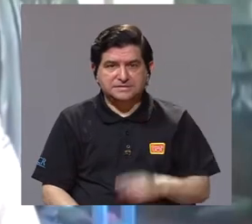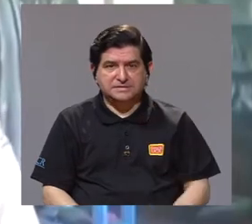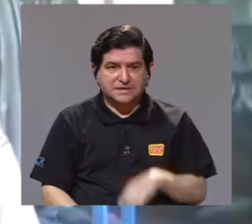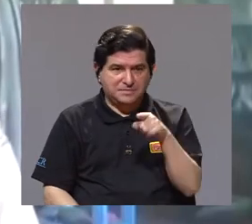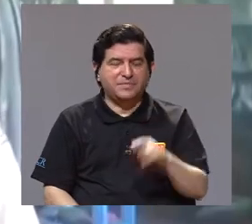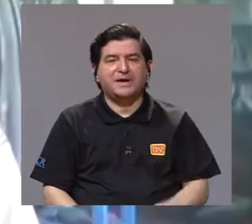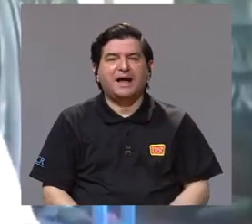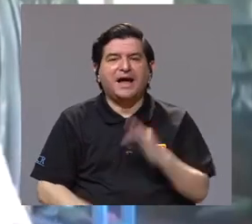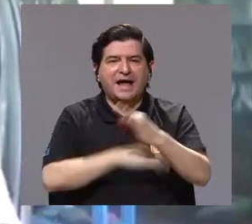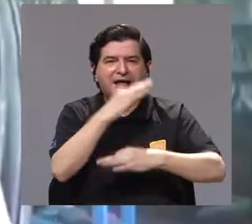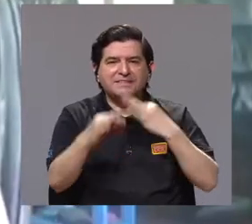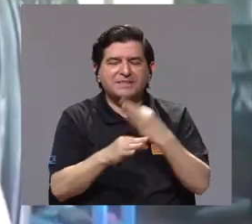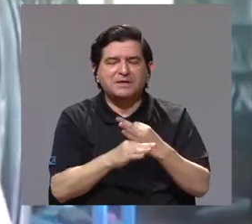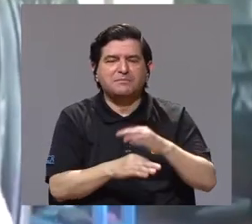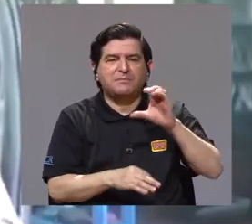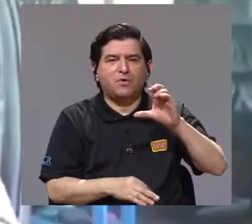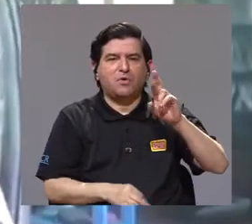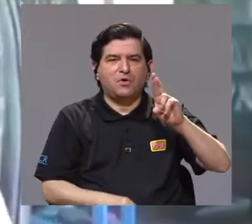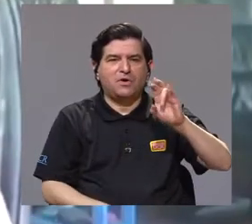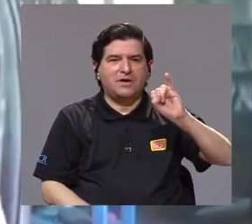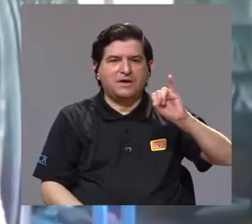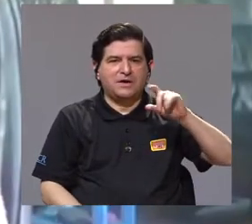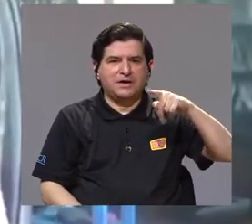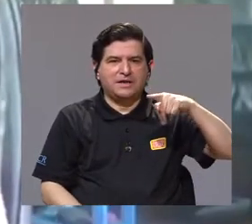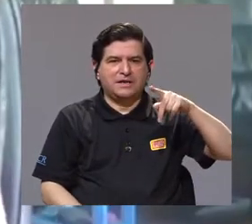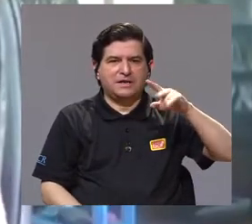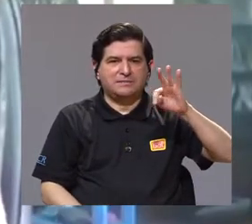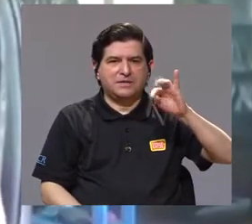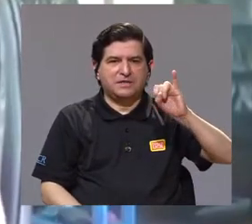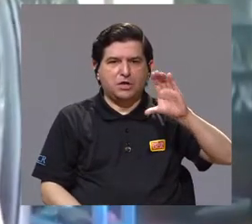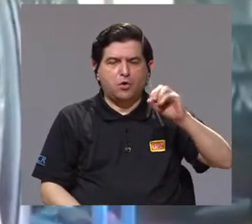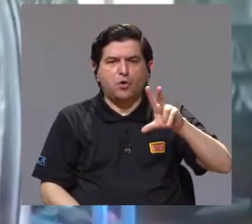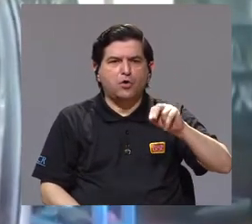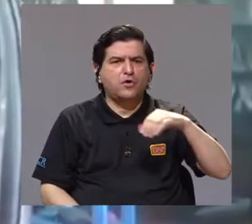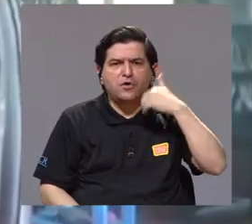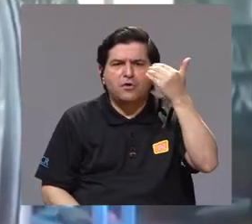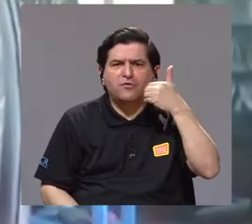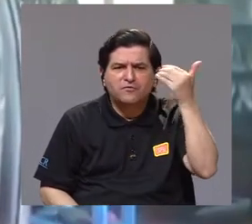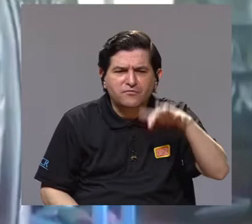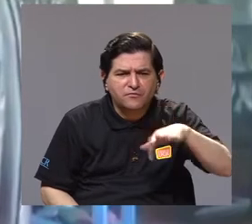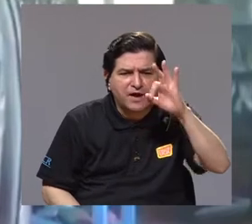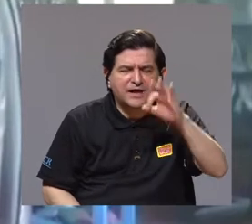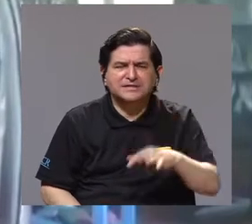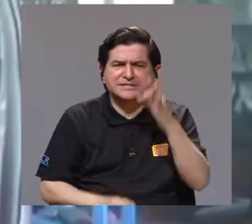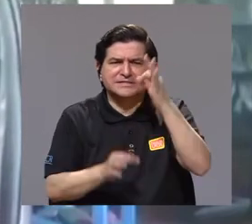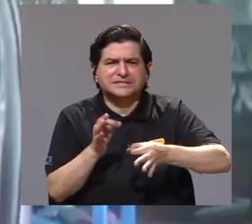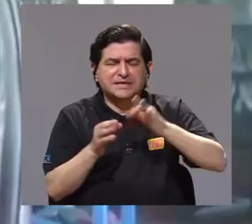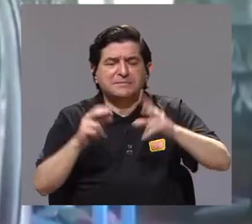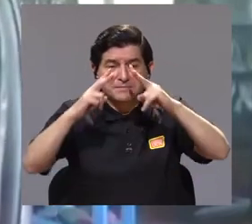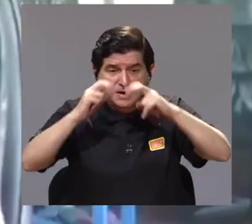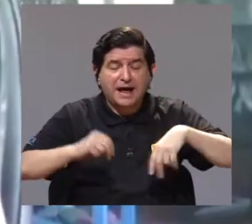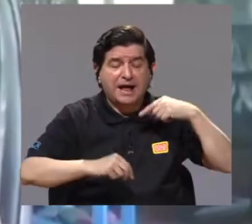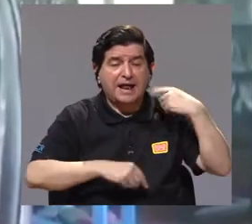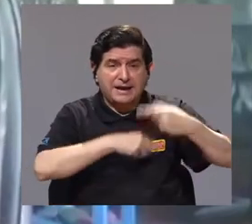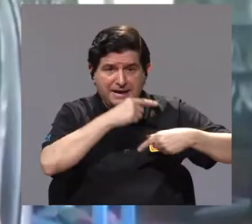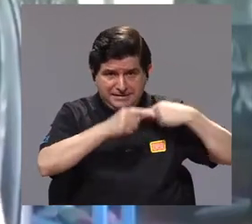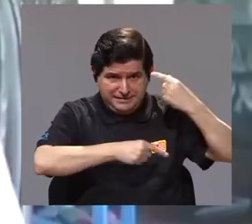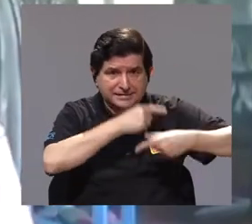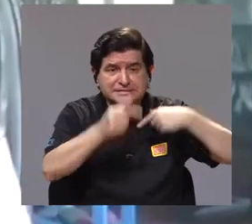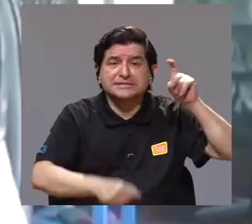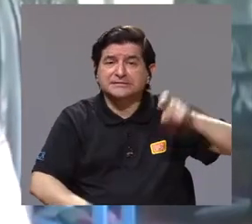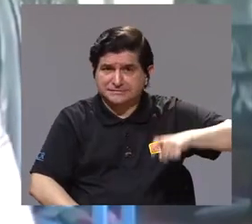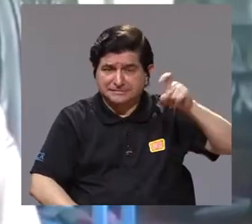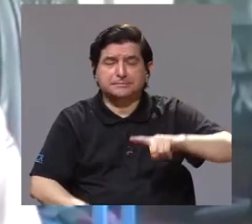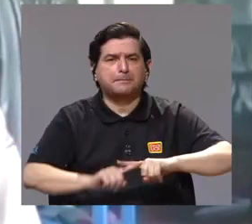siempre hay lo que se llaman especies crípticas, que no son fáciles de descubrir a simple vista. Hay que hacer análisis